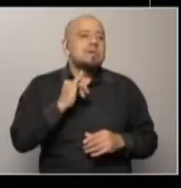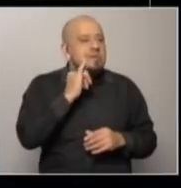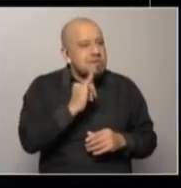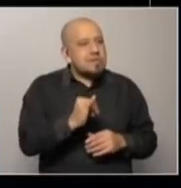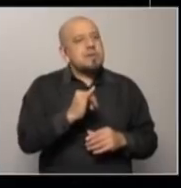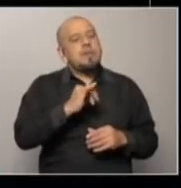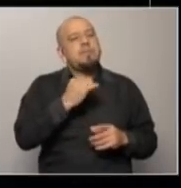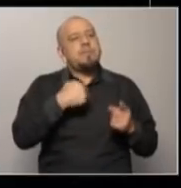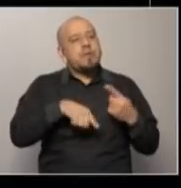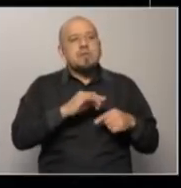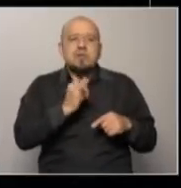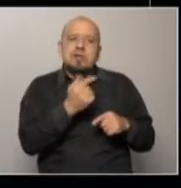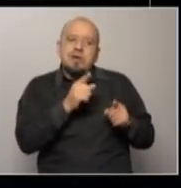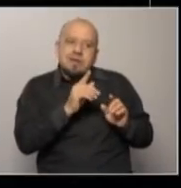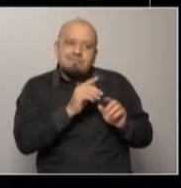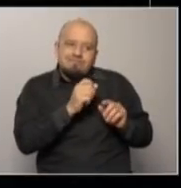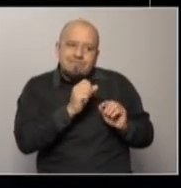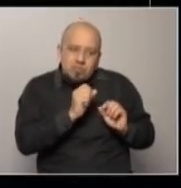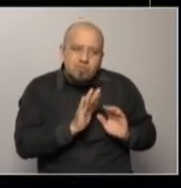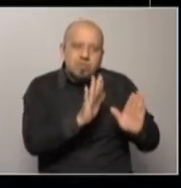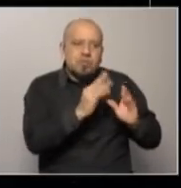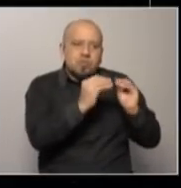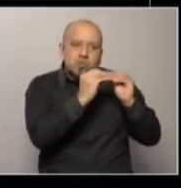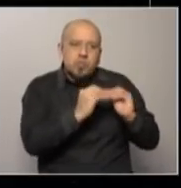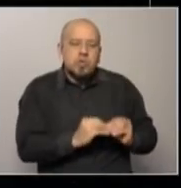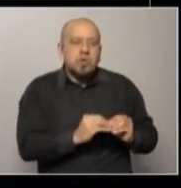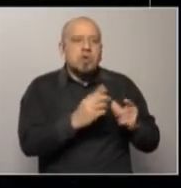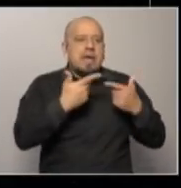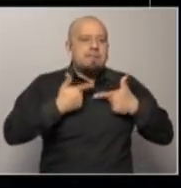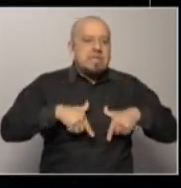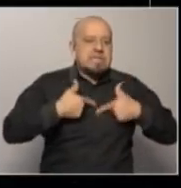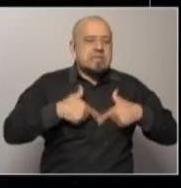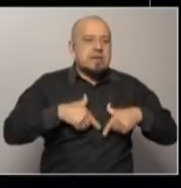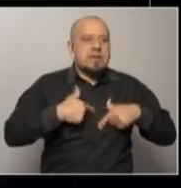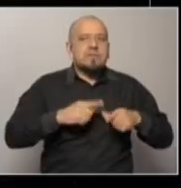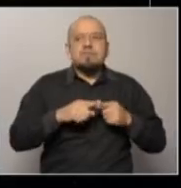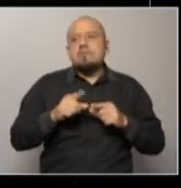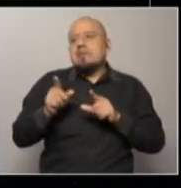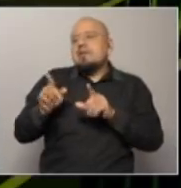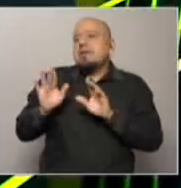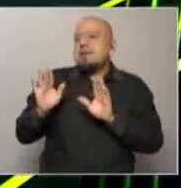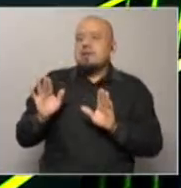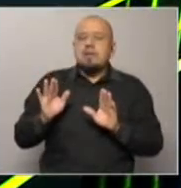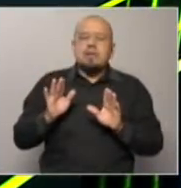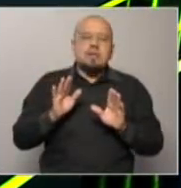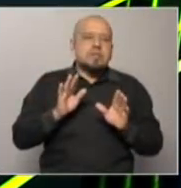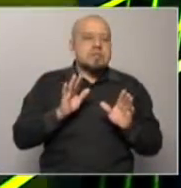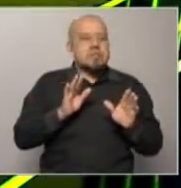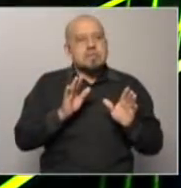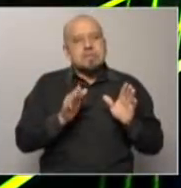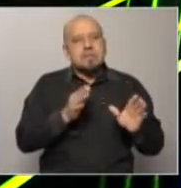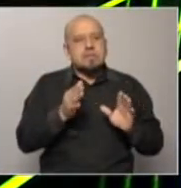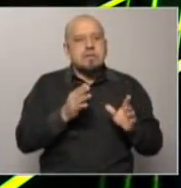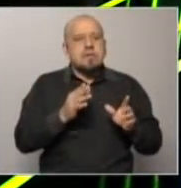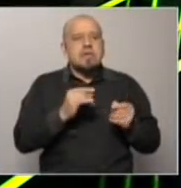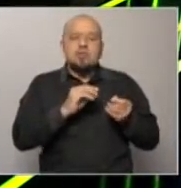con dependencias que tenían su propia base presupuestal. O sea, el ministerio no supone... figura, digamos. Eso es un